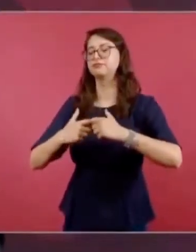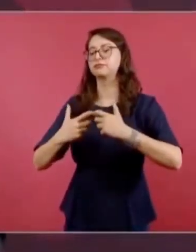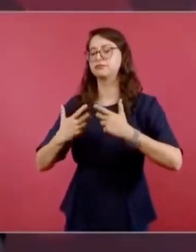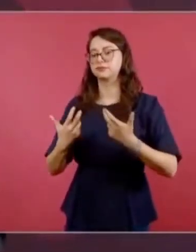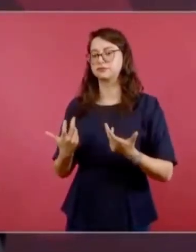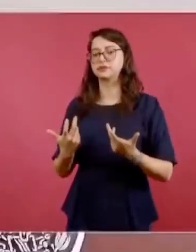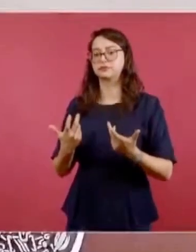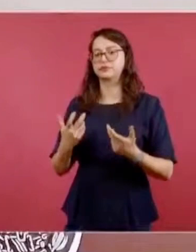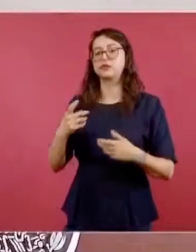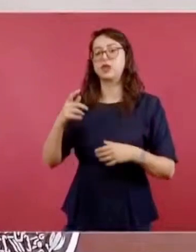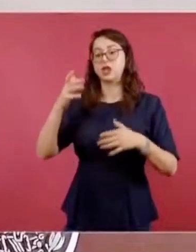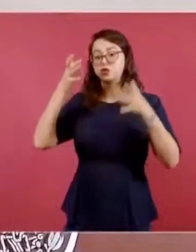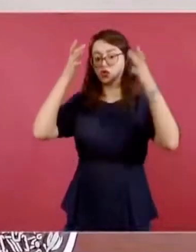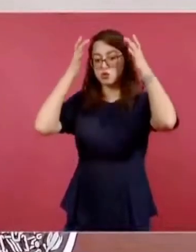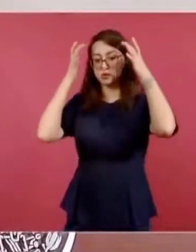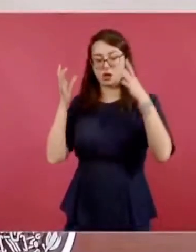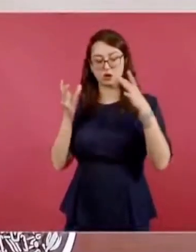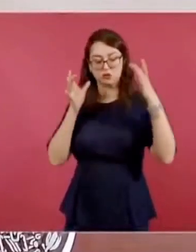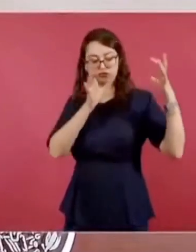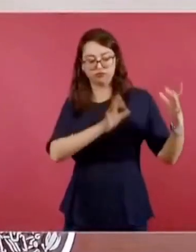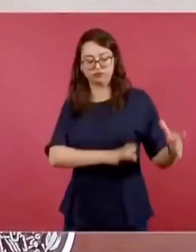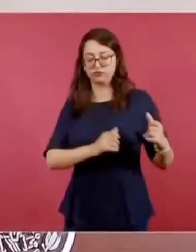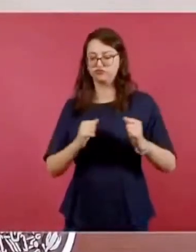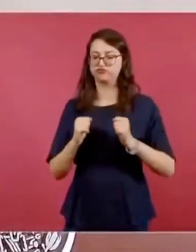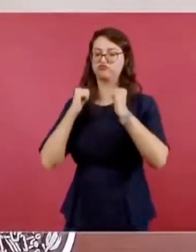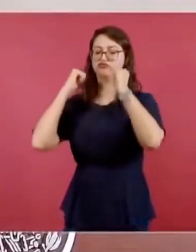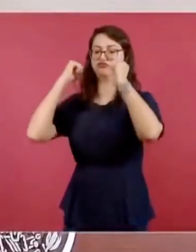pasar su sombrero a la silla de junto.